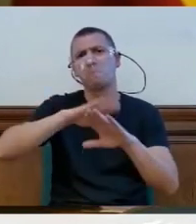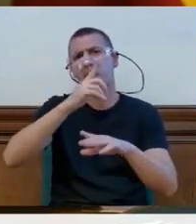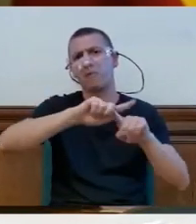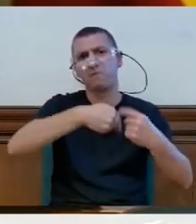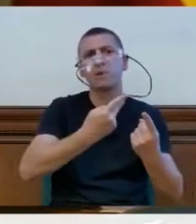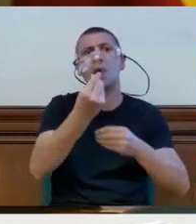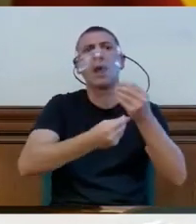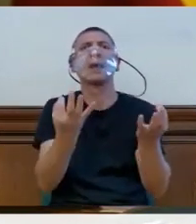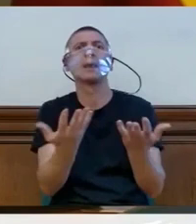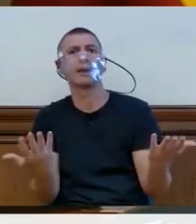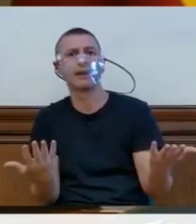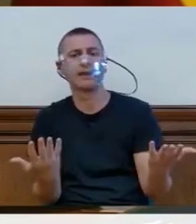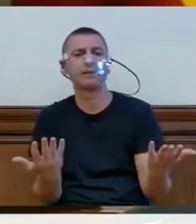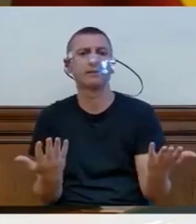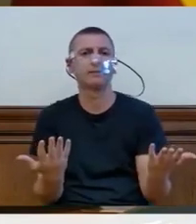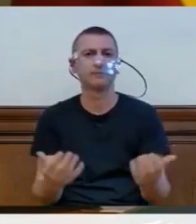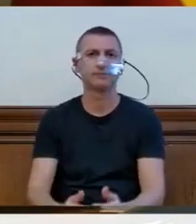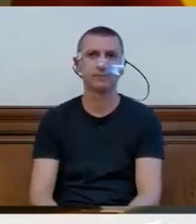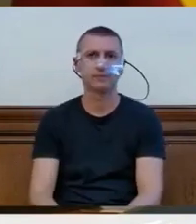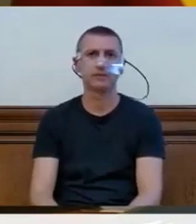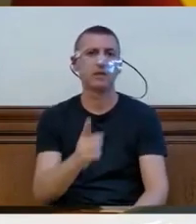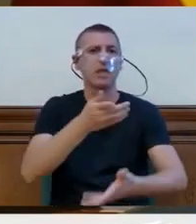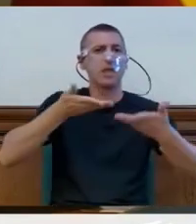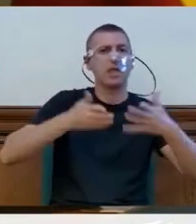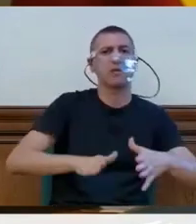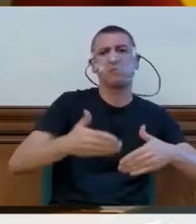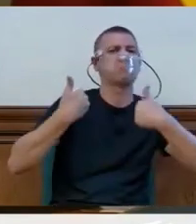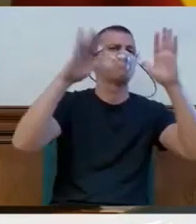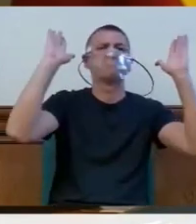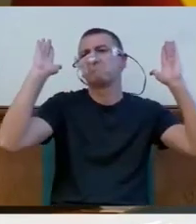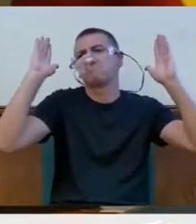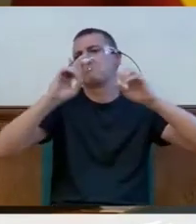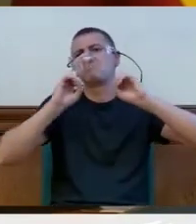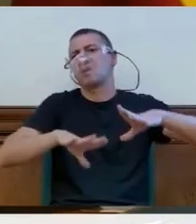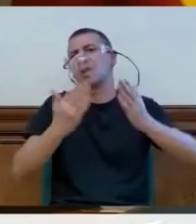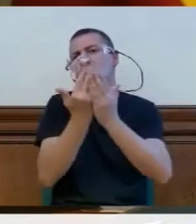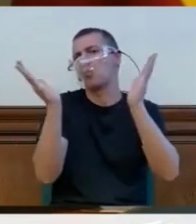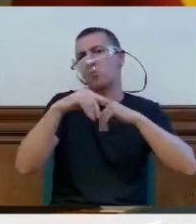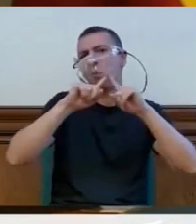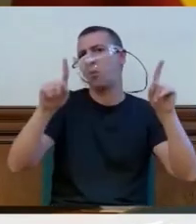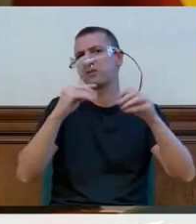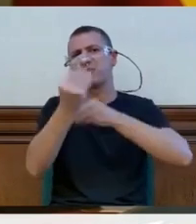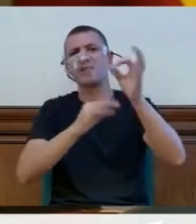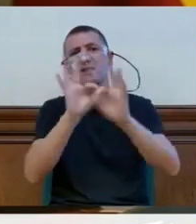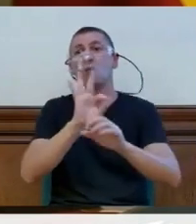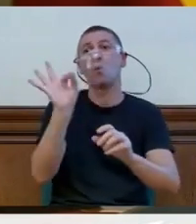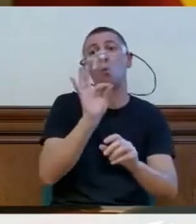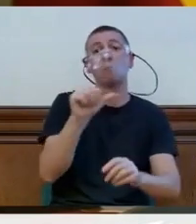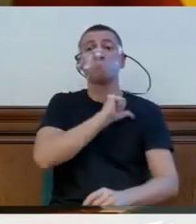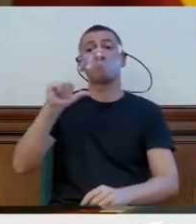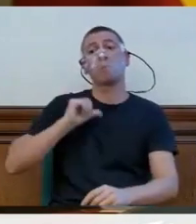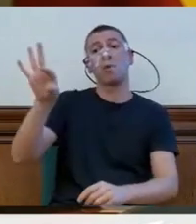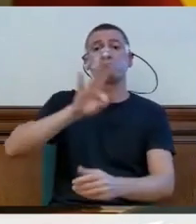O dejas a tu hijo o hija sin estudiar durante un año o buscas un centro privado. Y ya